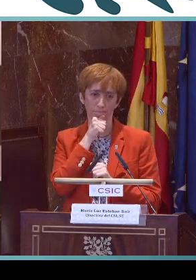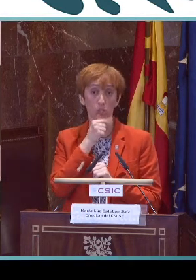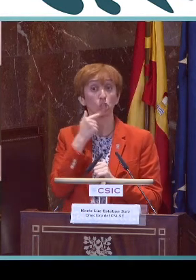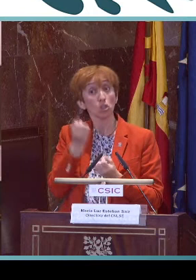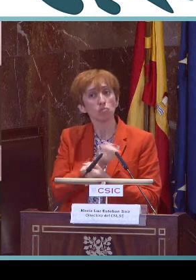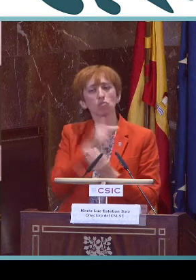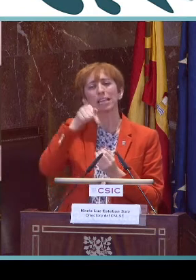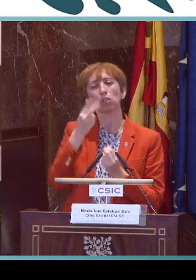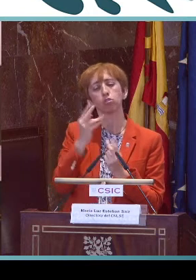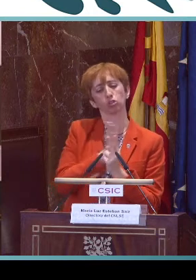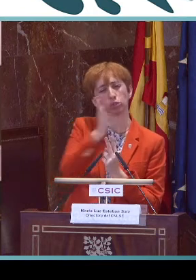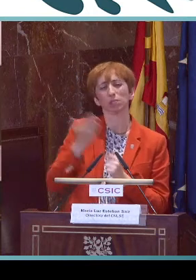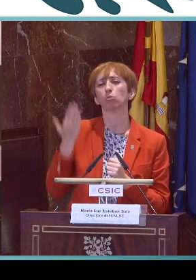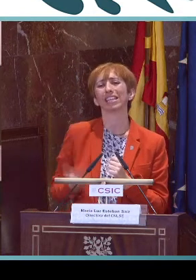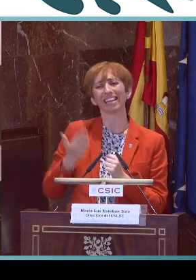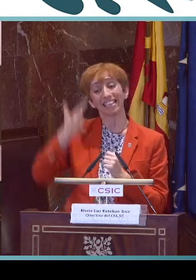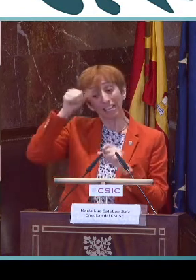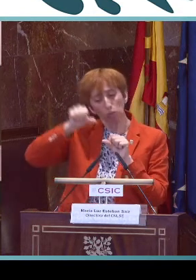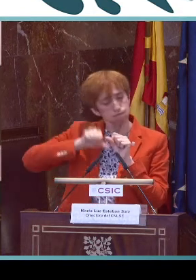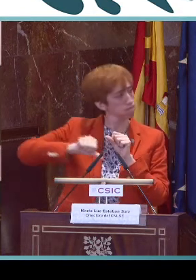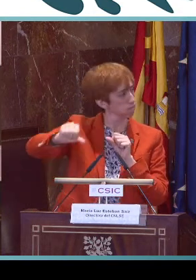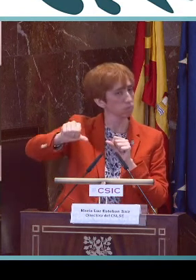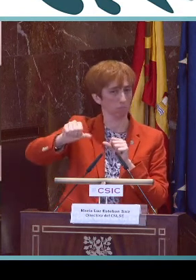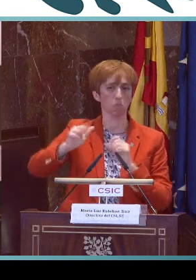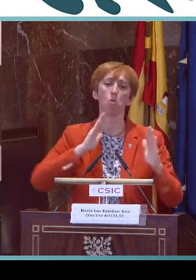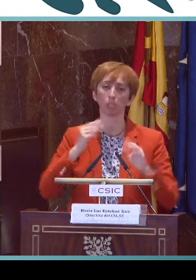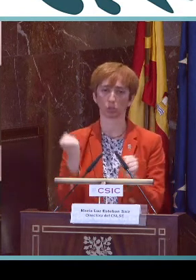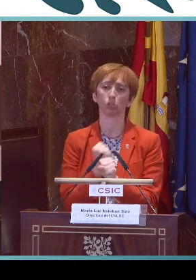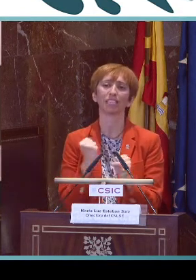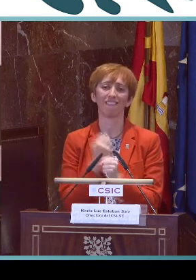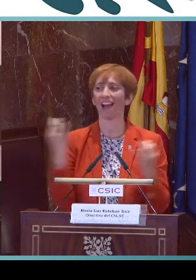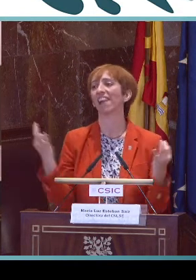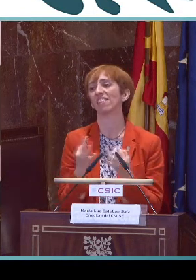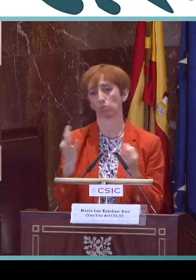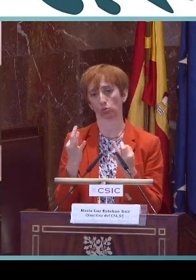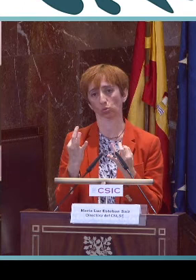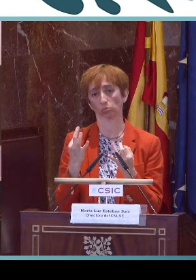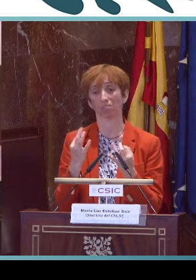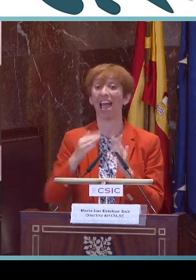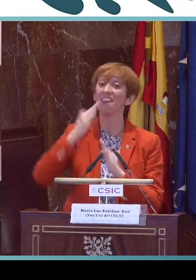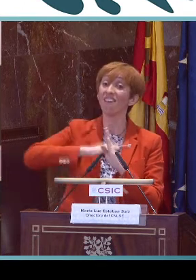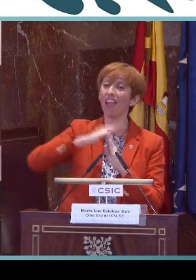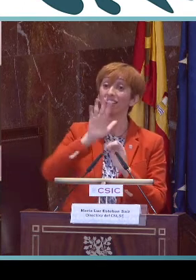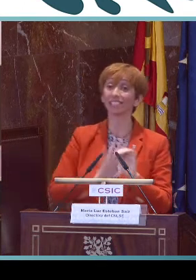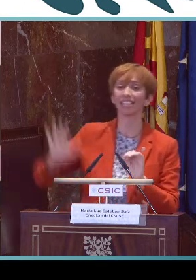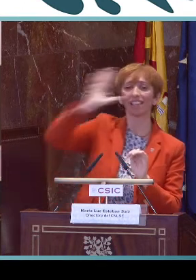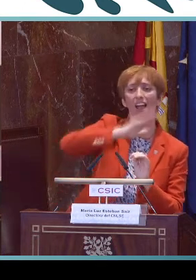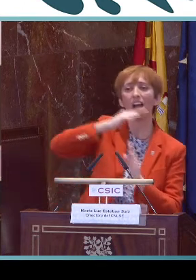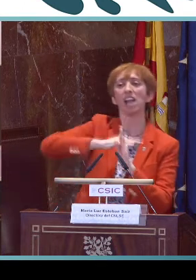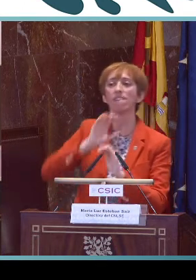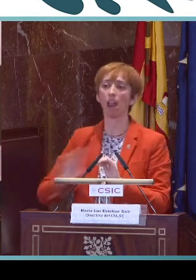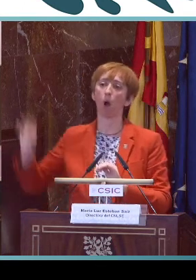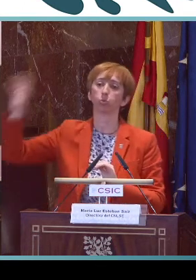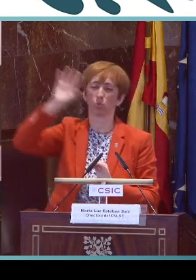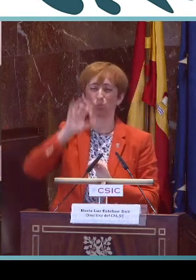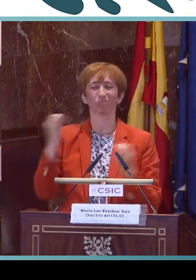conseguido y cosas que todavía faltan por conseguir. Quiero centrarme en dos importantes en este momento en el que estamos trabajando y que debemos trabajar para